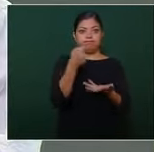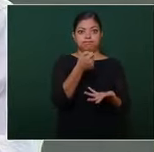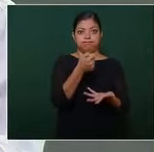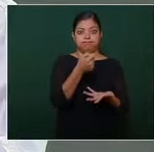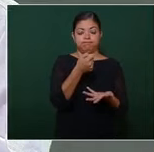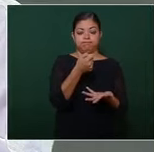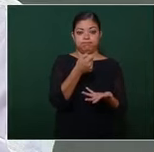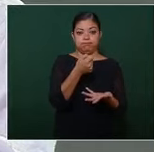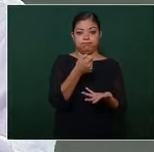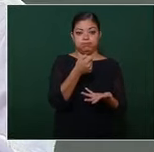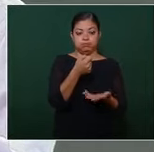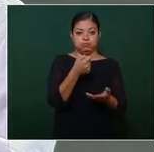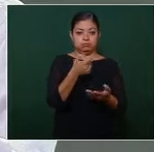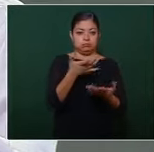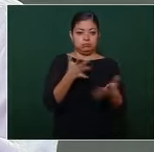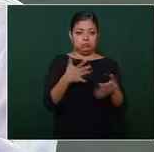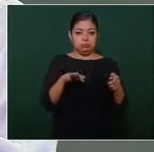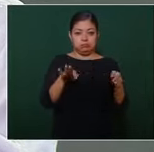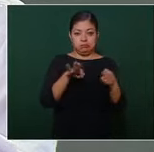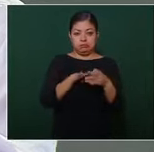de cerca de